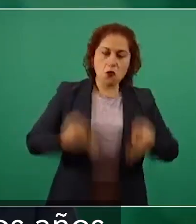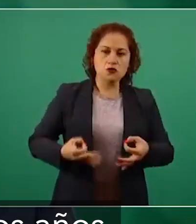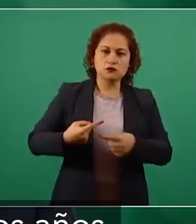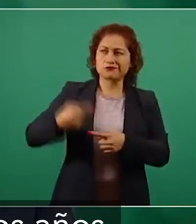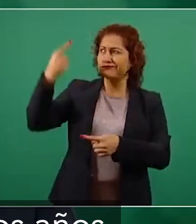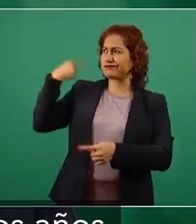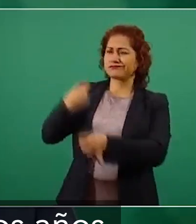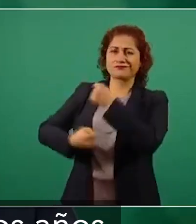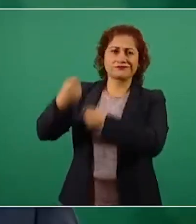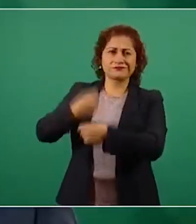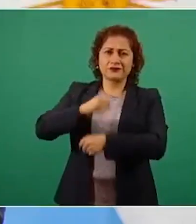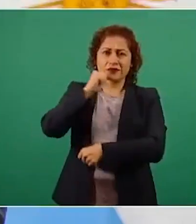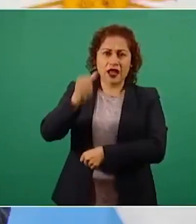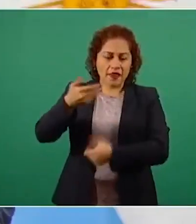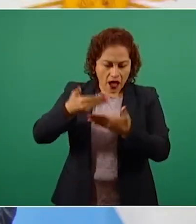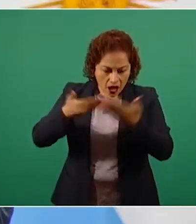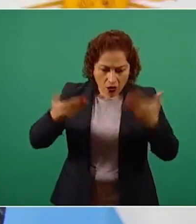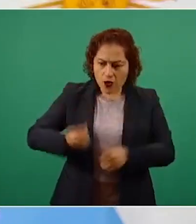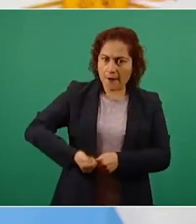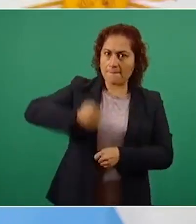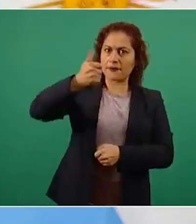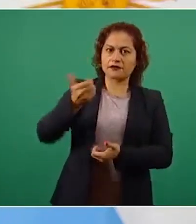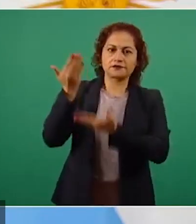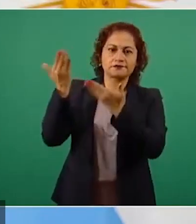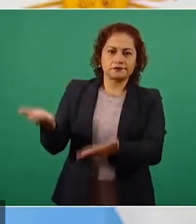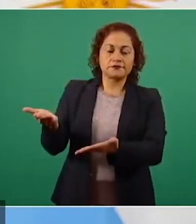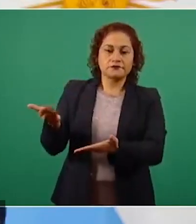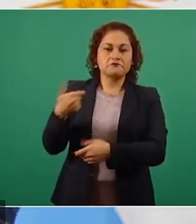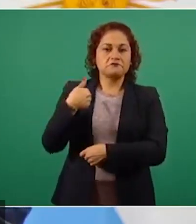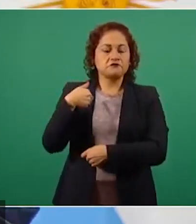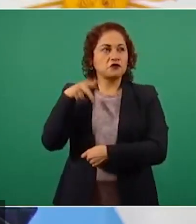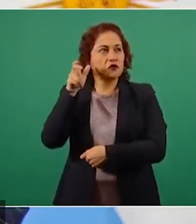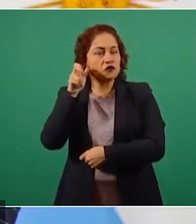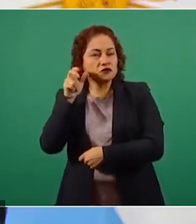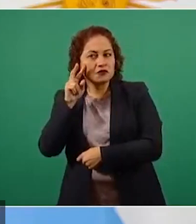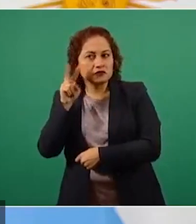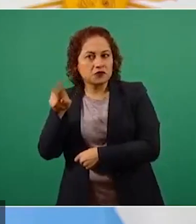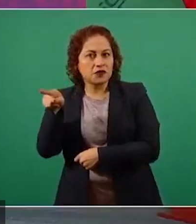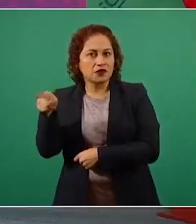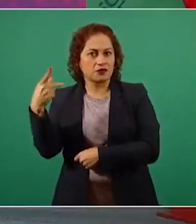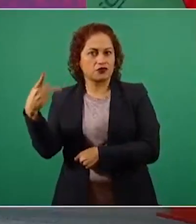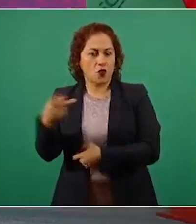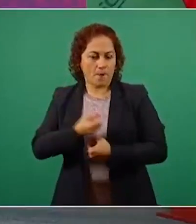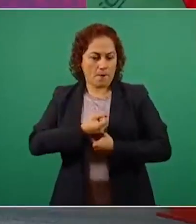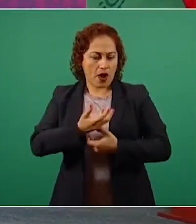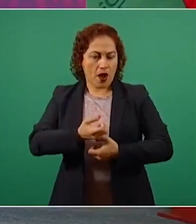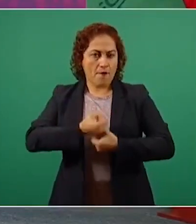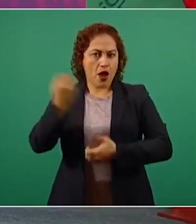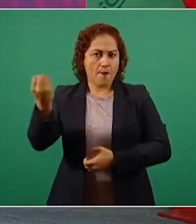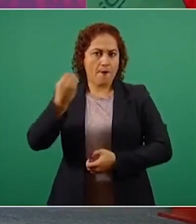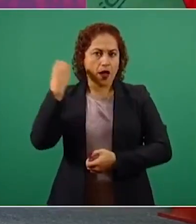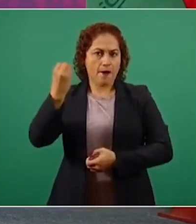años. Y cuando lo escucho, hablar como habla, lo escucho, lo veo actuar